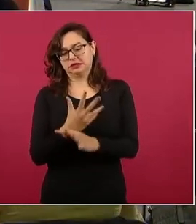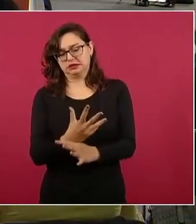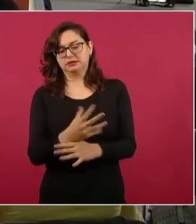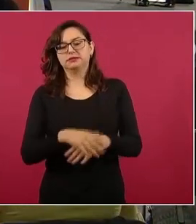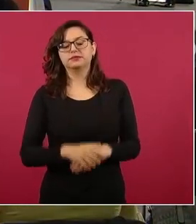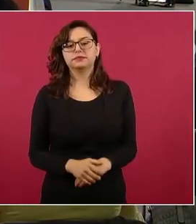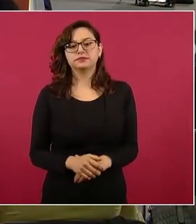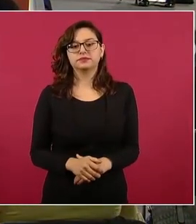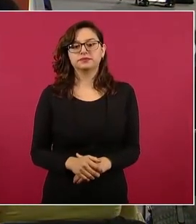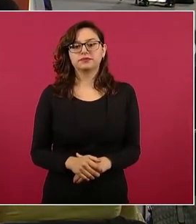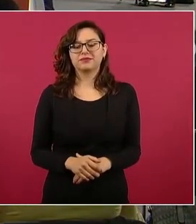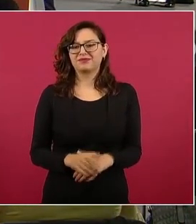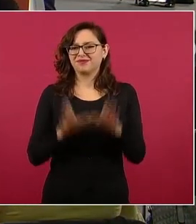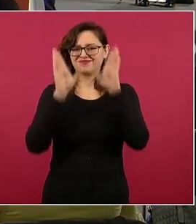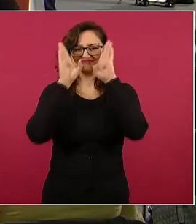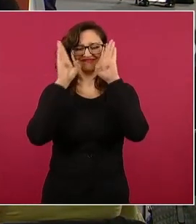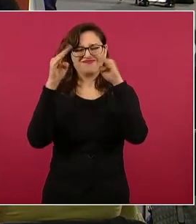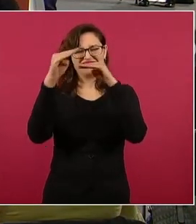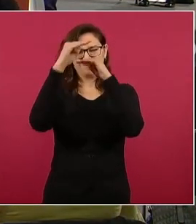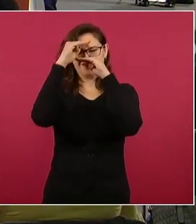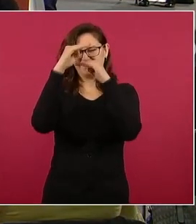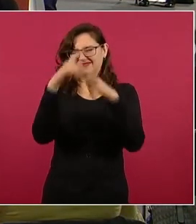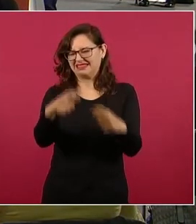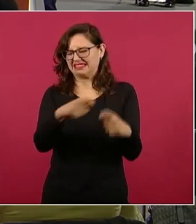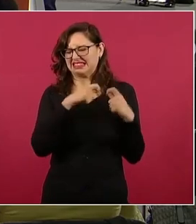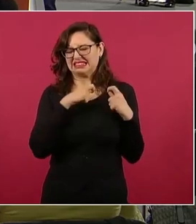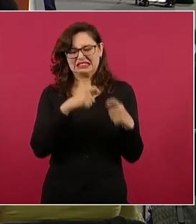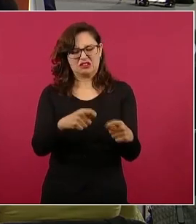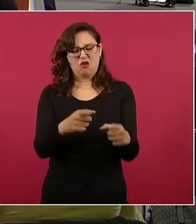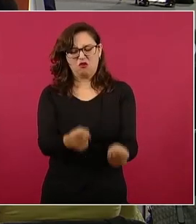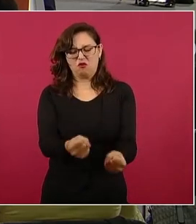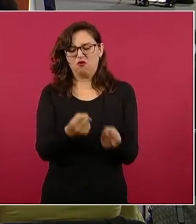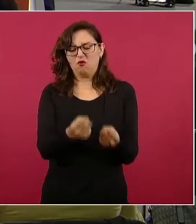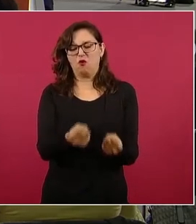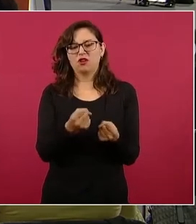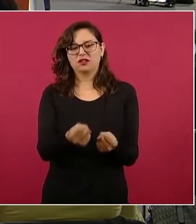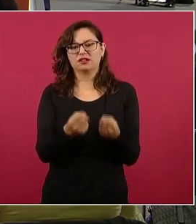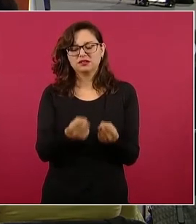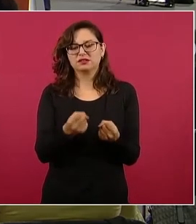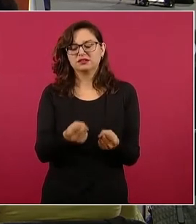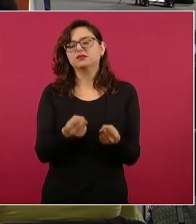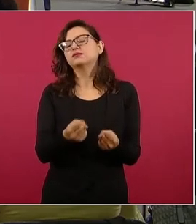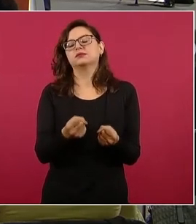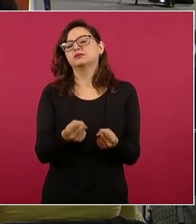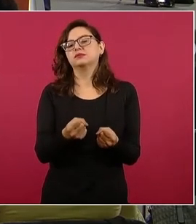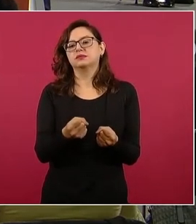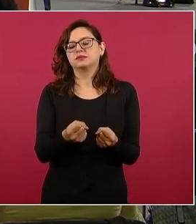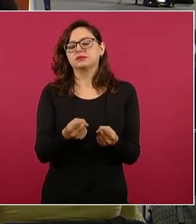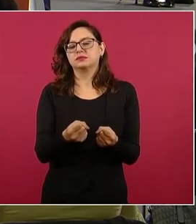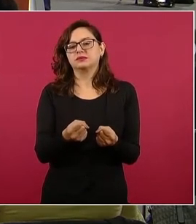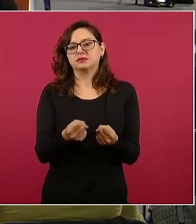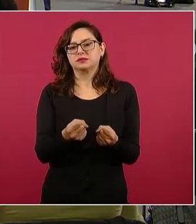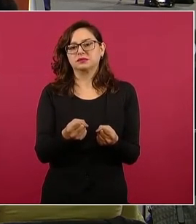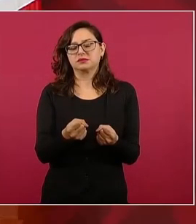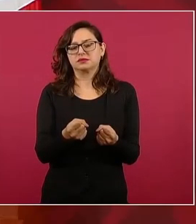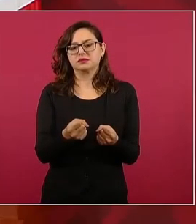que el conservadurismo estaba en su apogeo cuando todavía